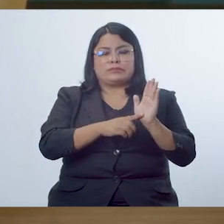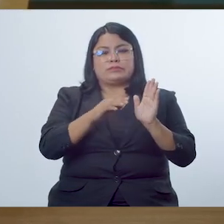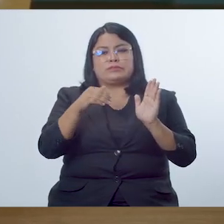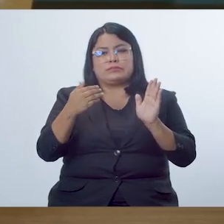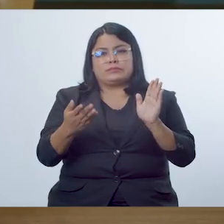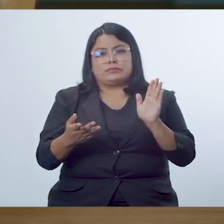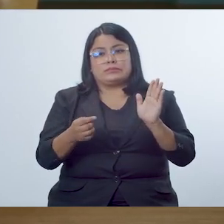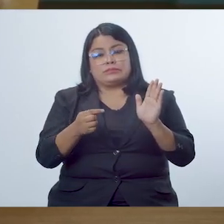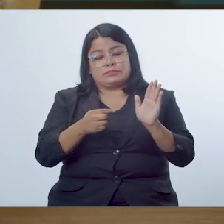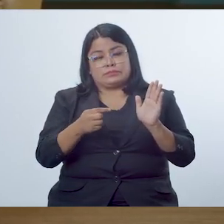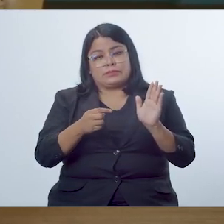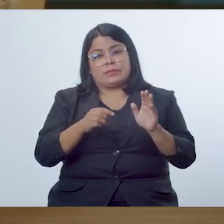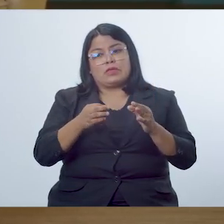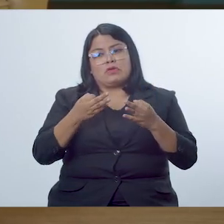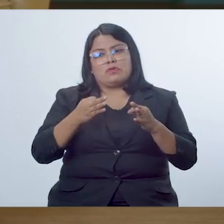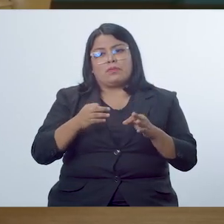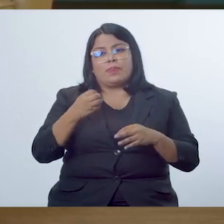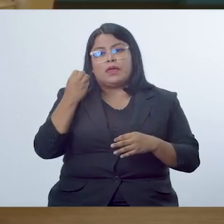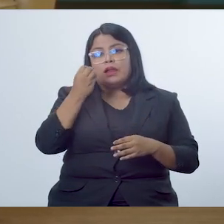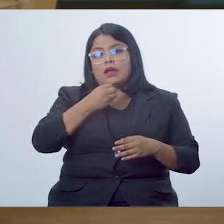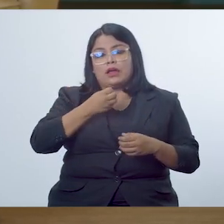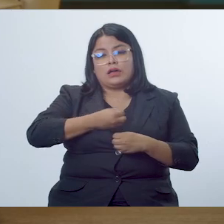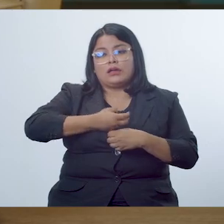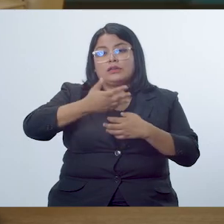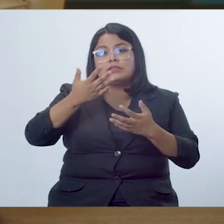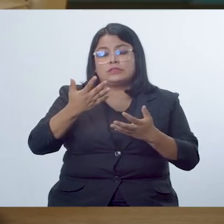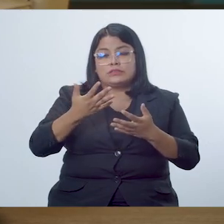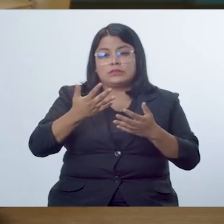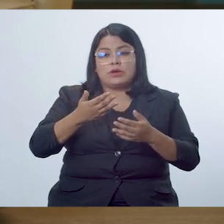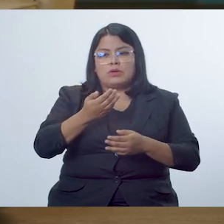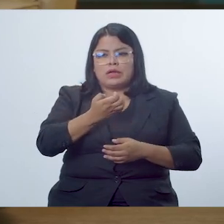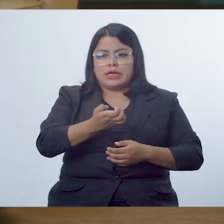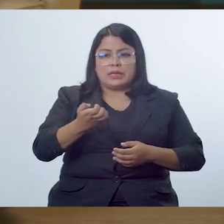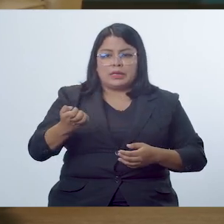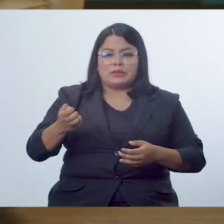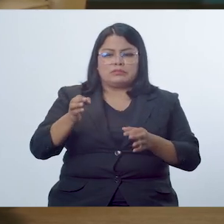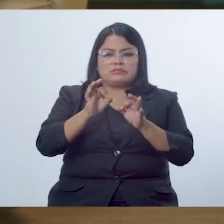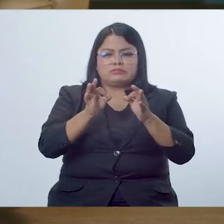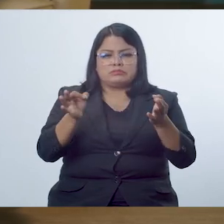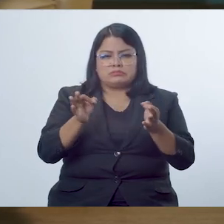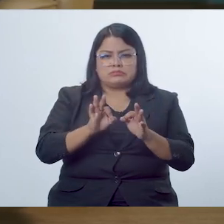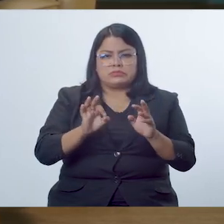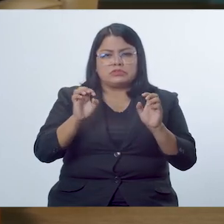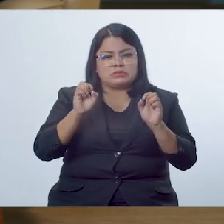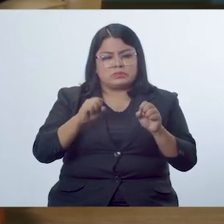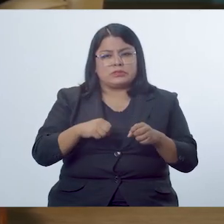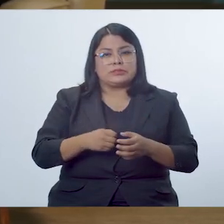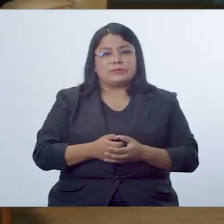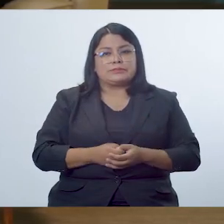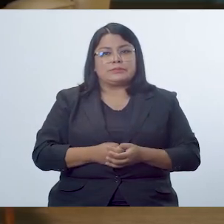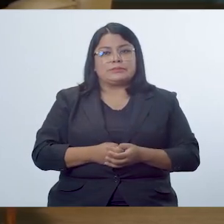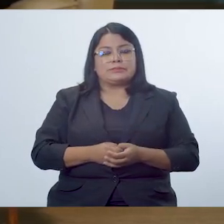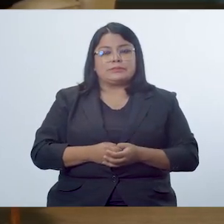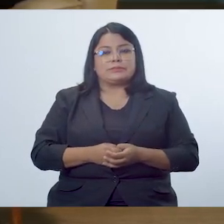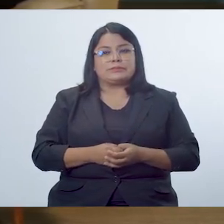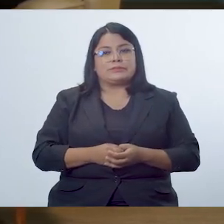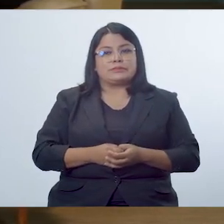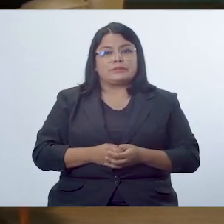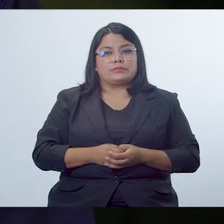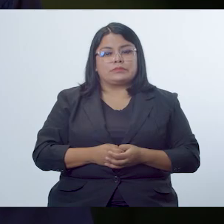presenta a los demás ya sea de forma oral o porque es un elemento textual y que otros pueden leer.